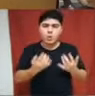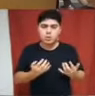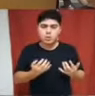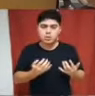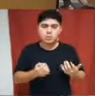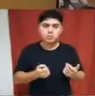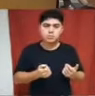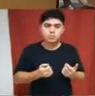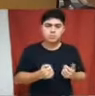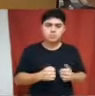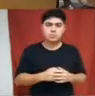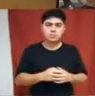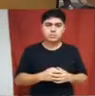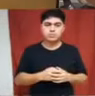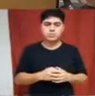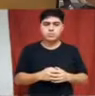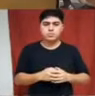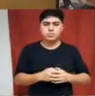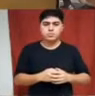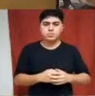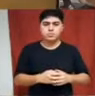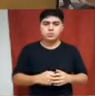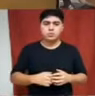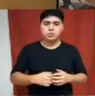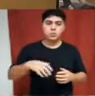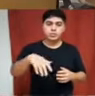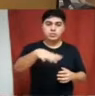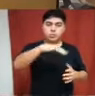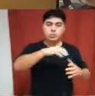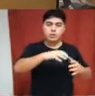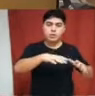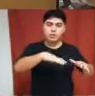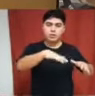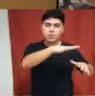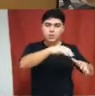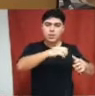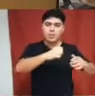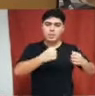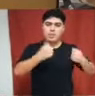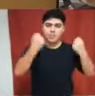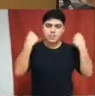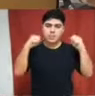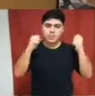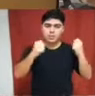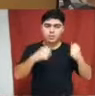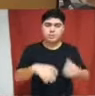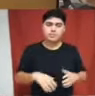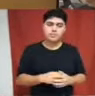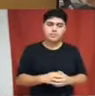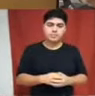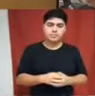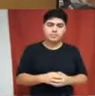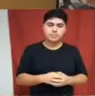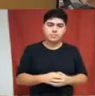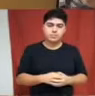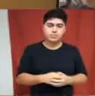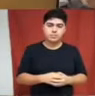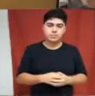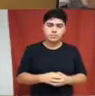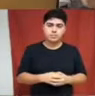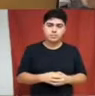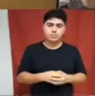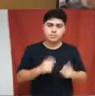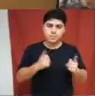ciudad deportiva. Así que básicamente centrado en estos